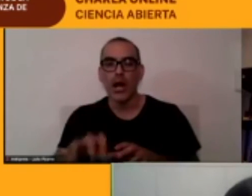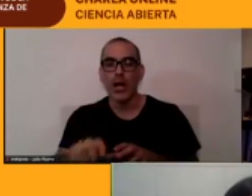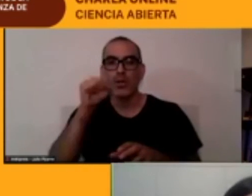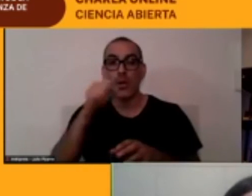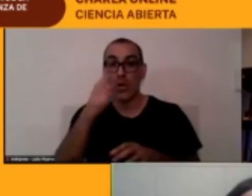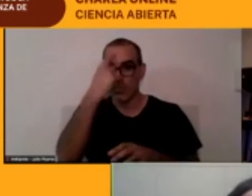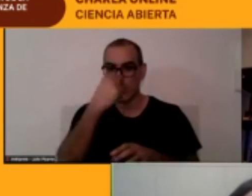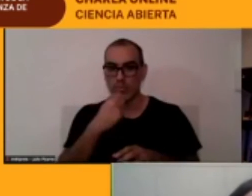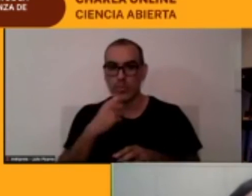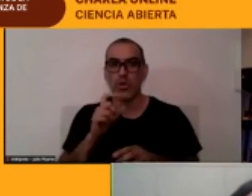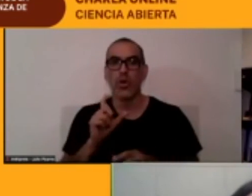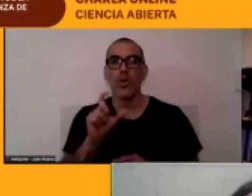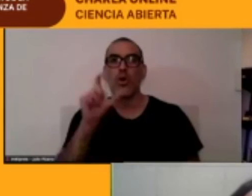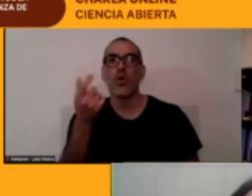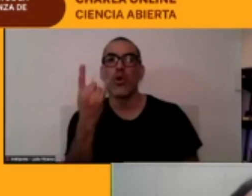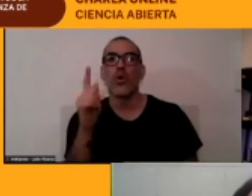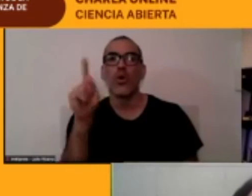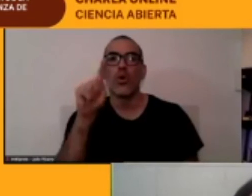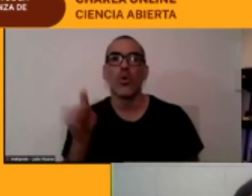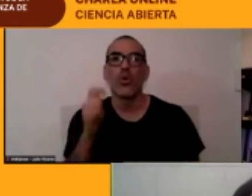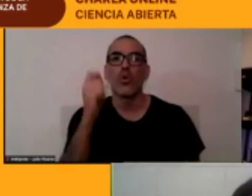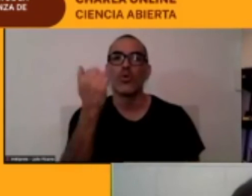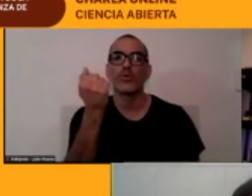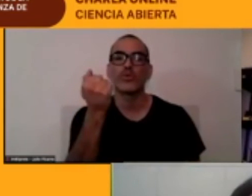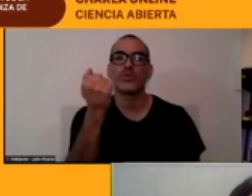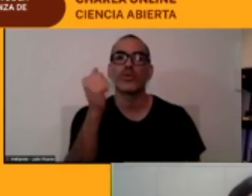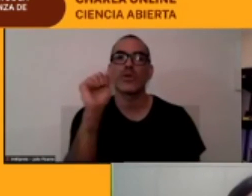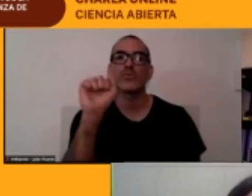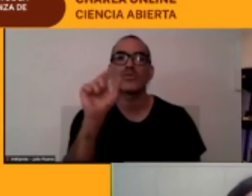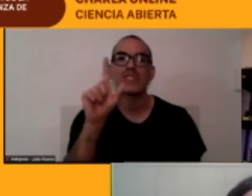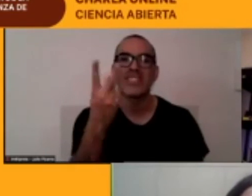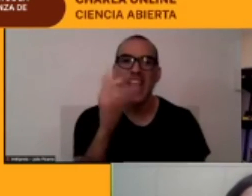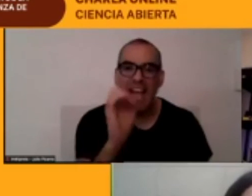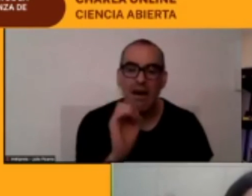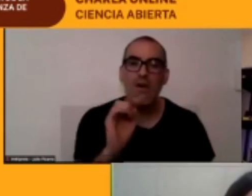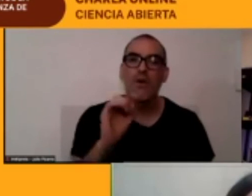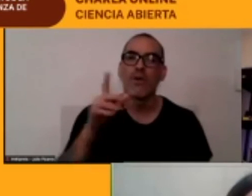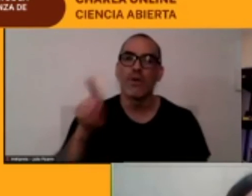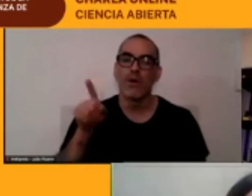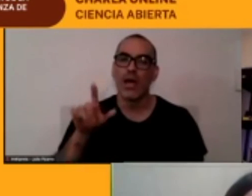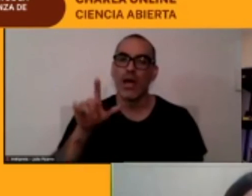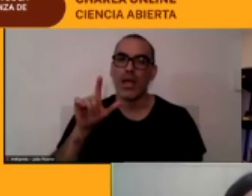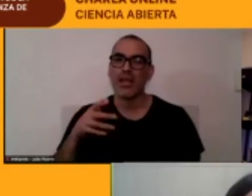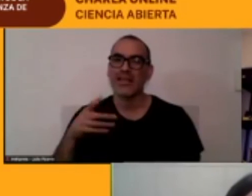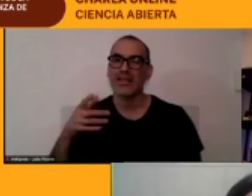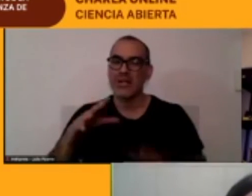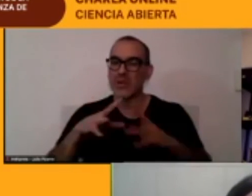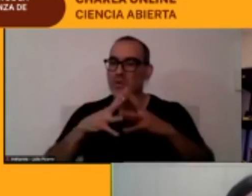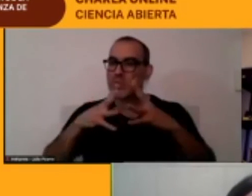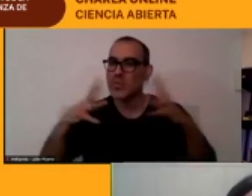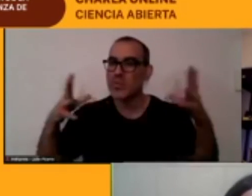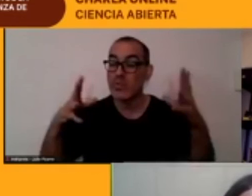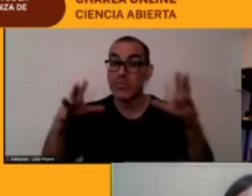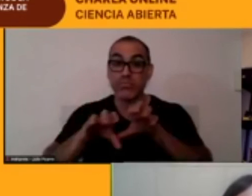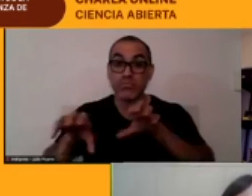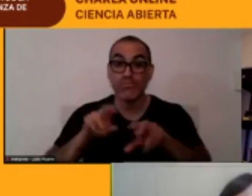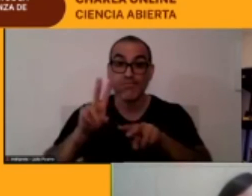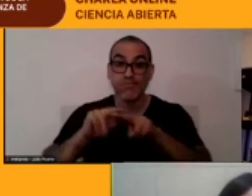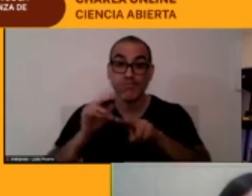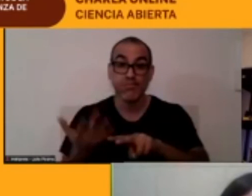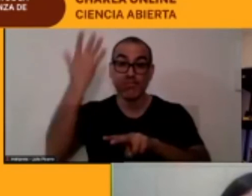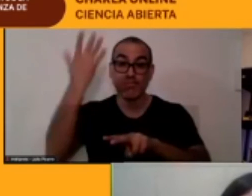Gustavo Le Page y habían unas momias que recopiló unos ajuares completos que llegaron ahí y otros ya